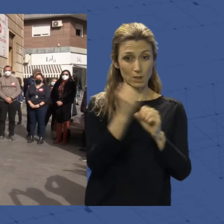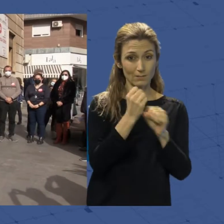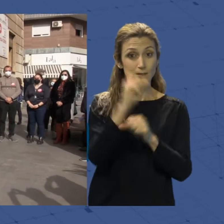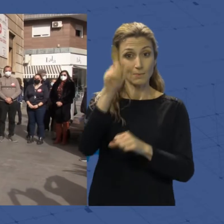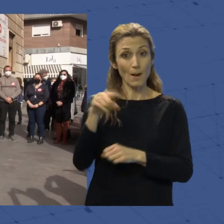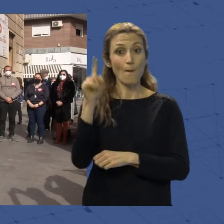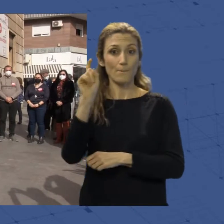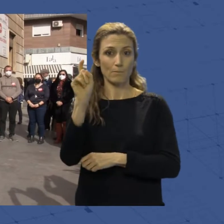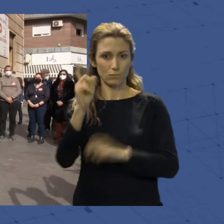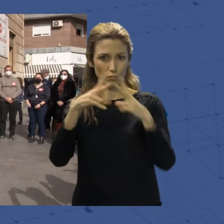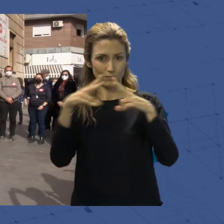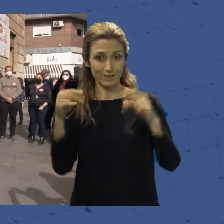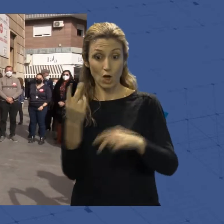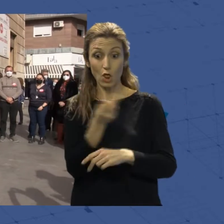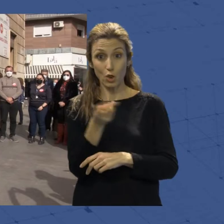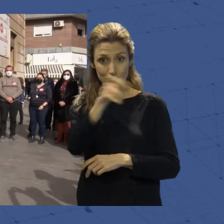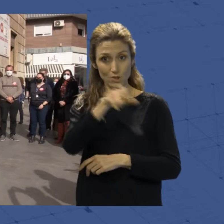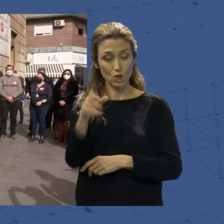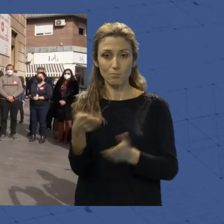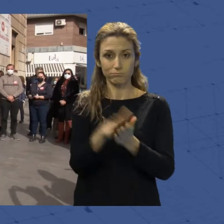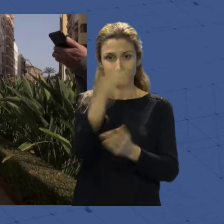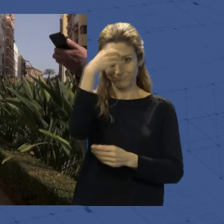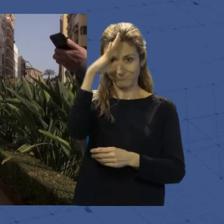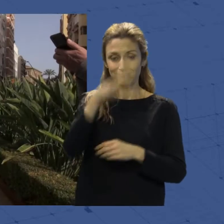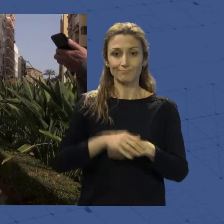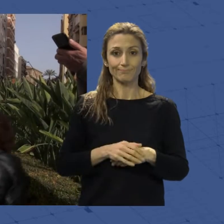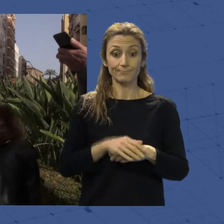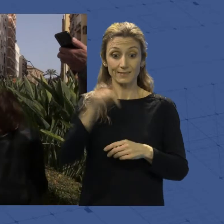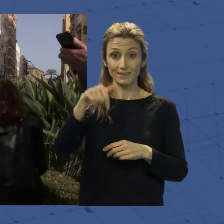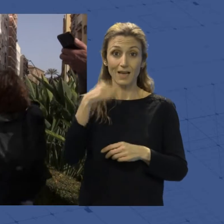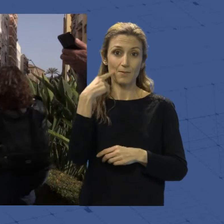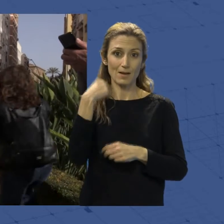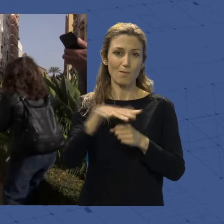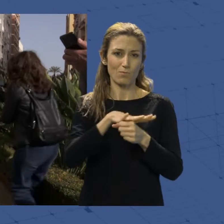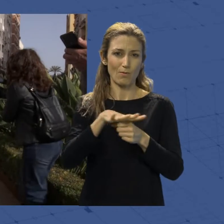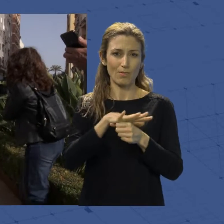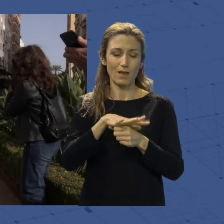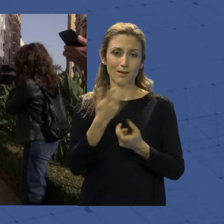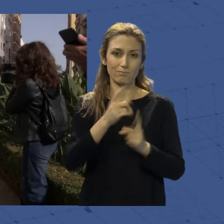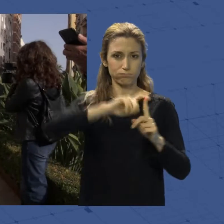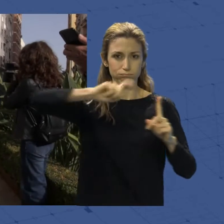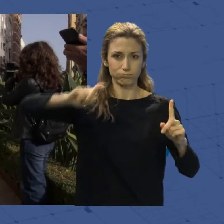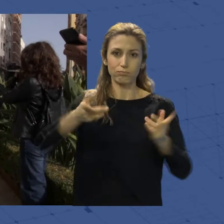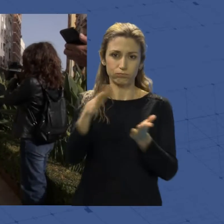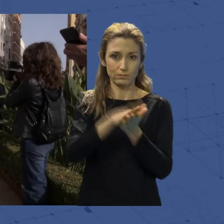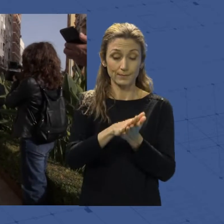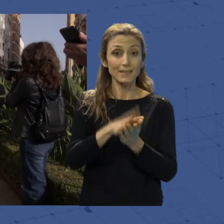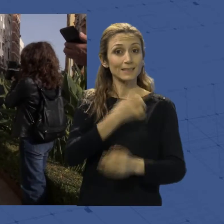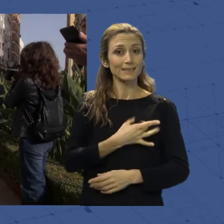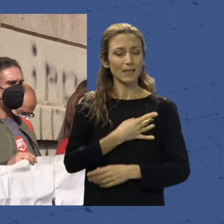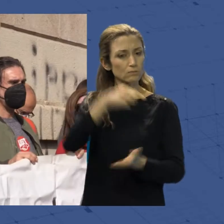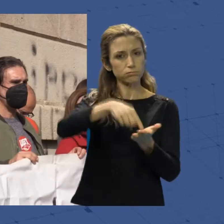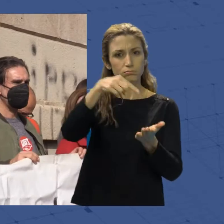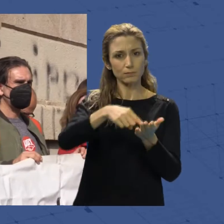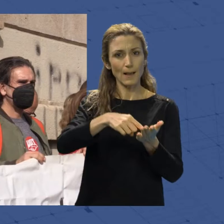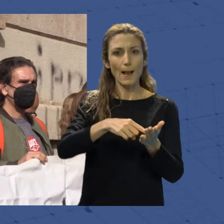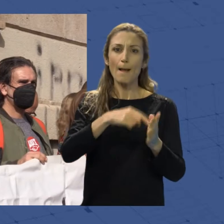dos fallecidos en enero y que ponen a Almería al frente de las estadísticas en Andalucía. Desde los sindicatos se exigen más medios y más efectivos